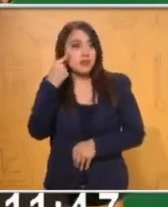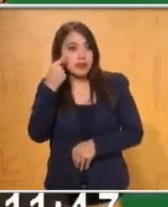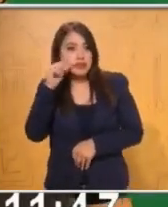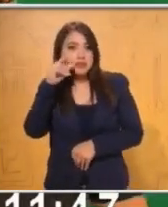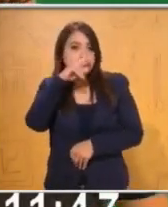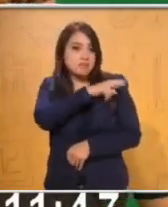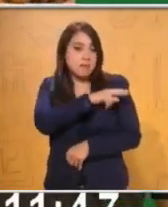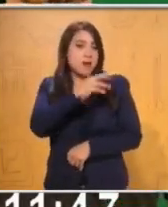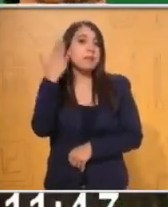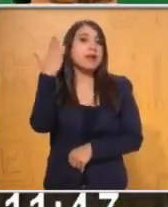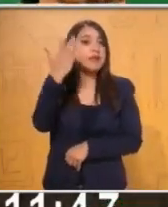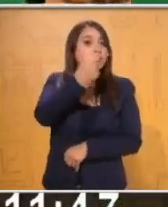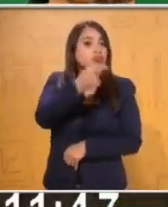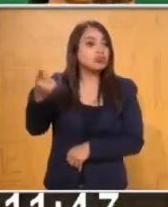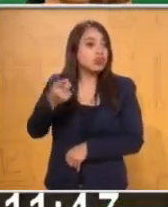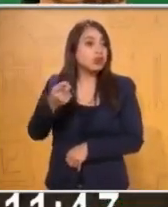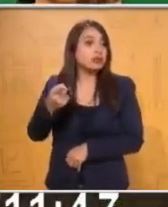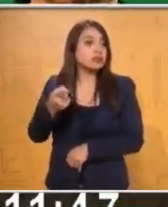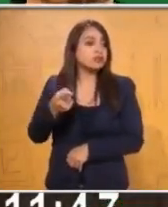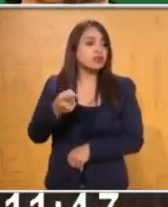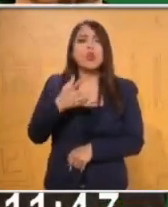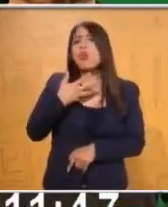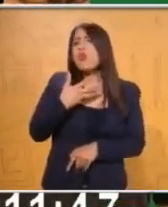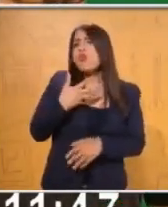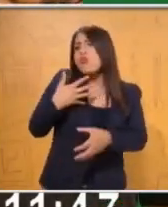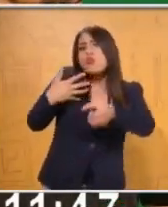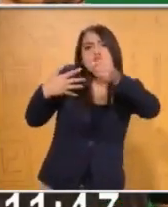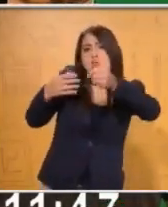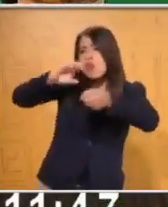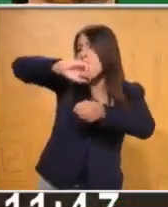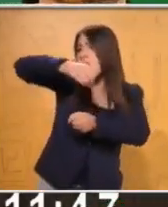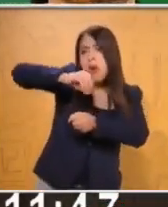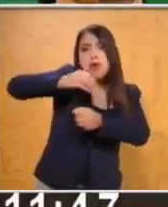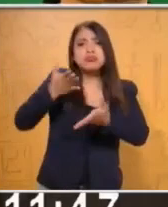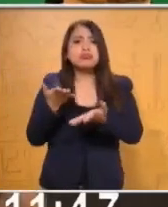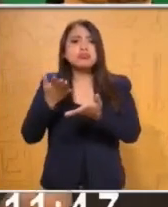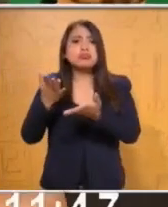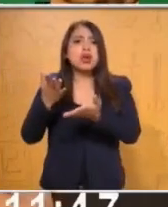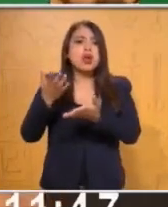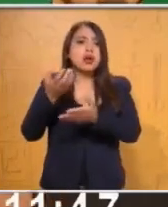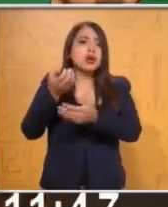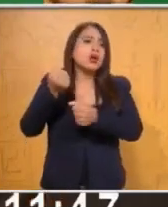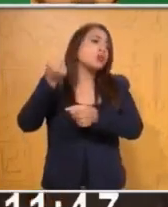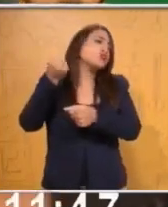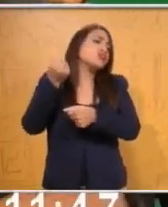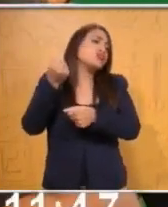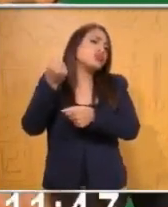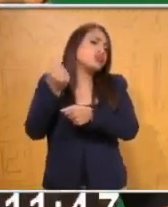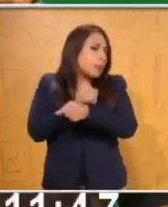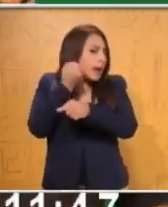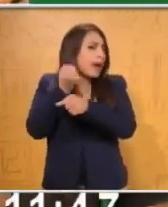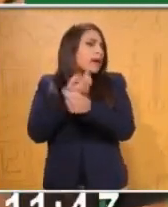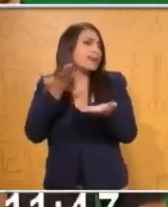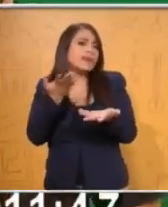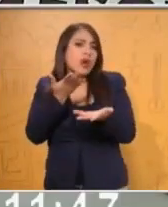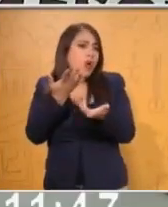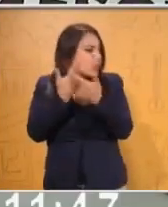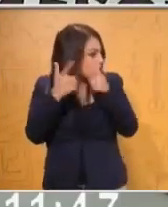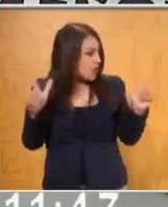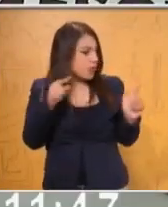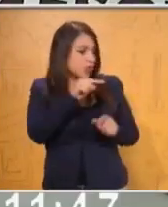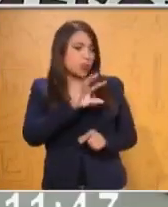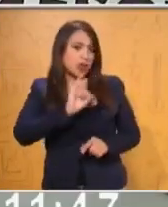ahí que tengan a la mano, ya sea un botecito, un zapato, cualquier prenda que ustedes puedan utilizar. Pero para eso les voy a pedir a mis